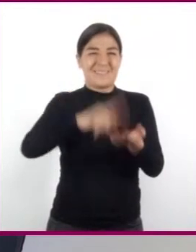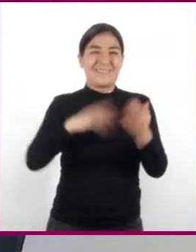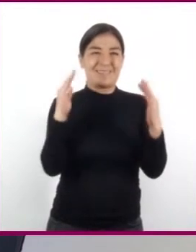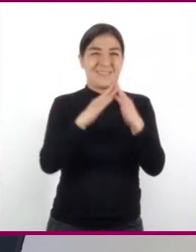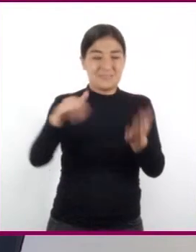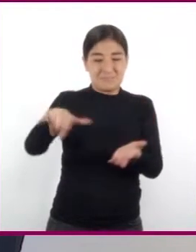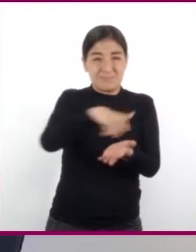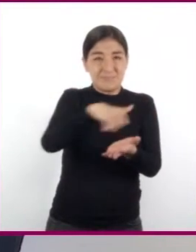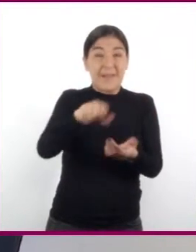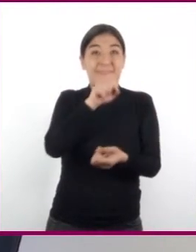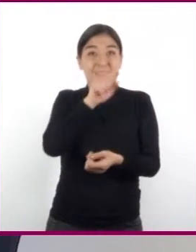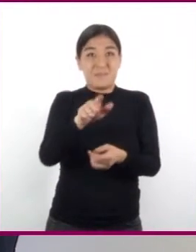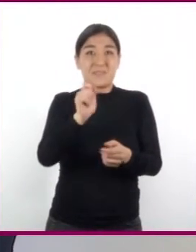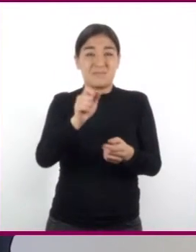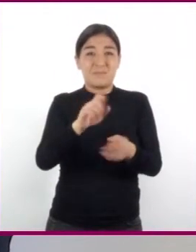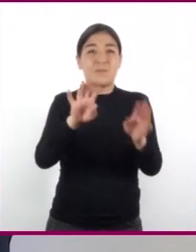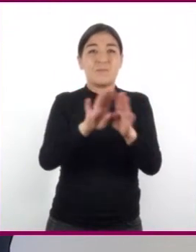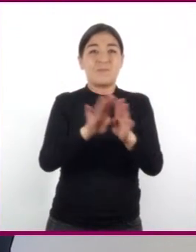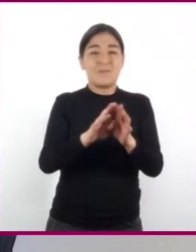una transformación de energía?